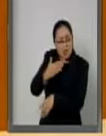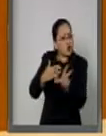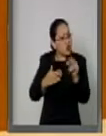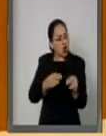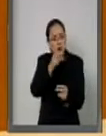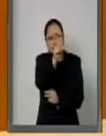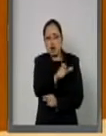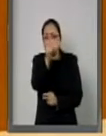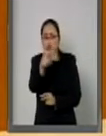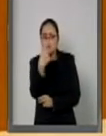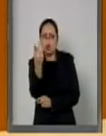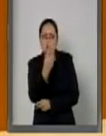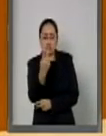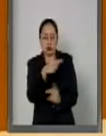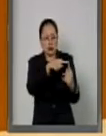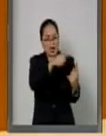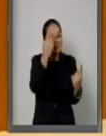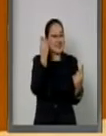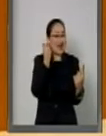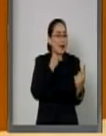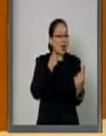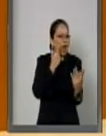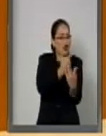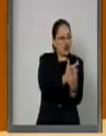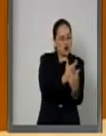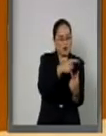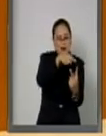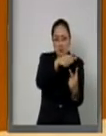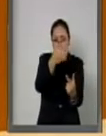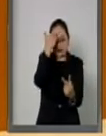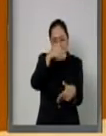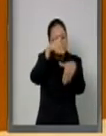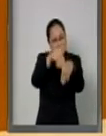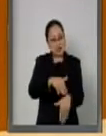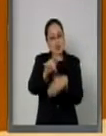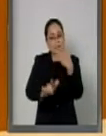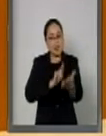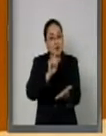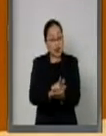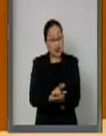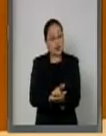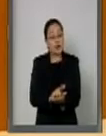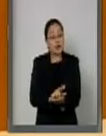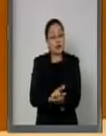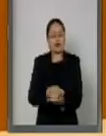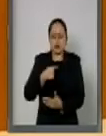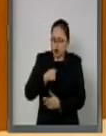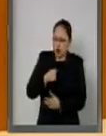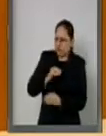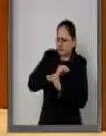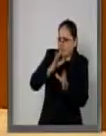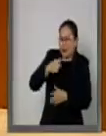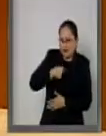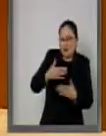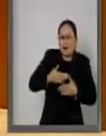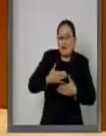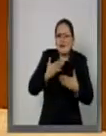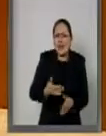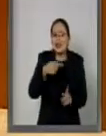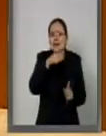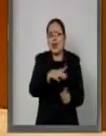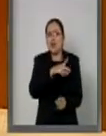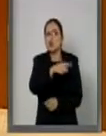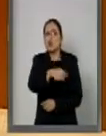por su formación de abogado y economista actuará conforme a la norma. Estoy cierto también que tampoco